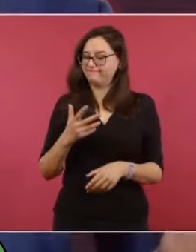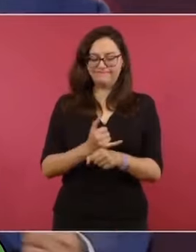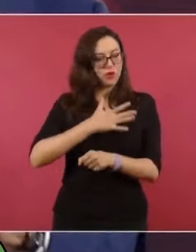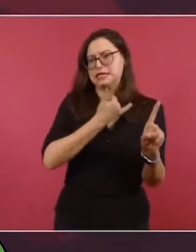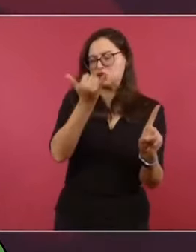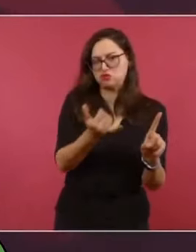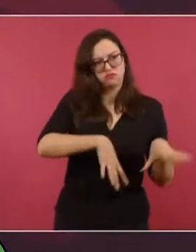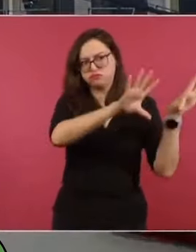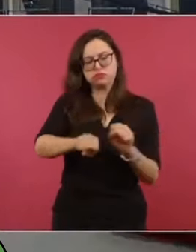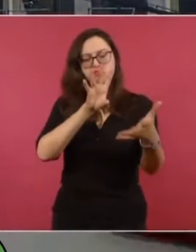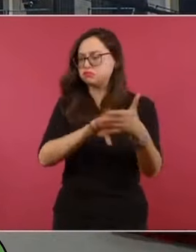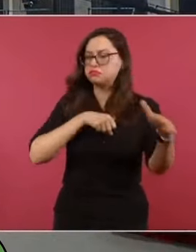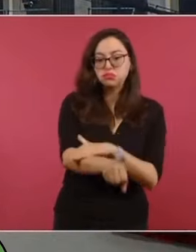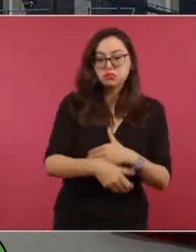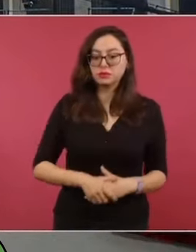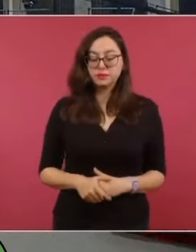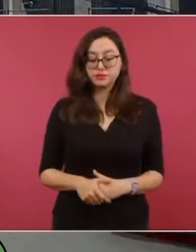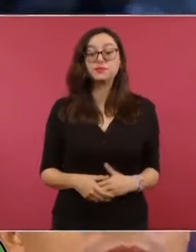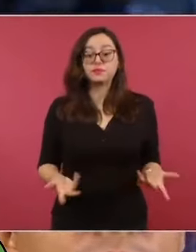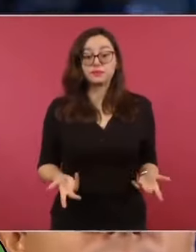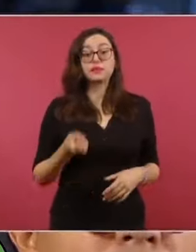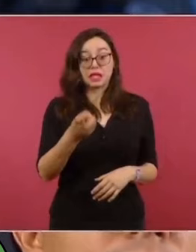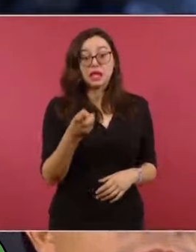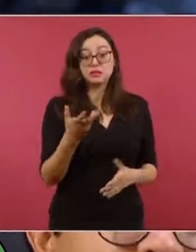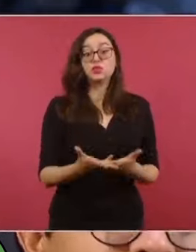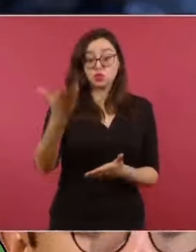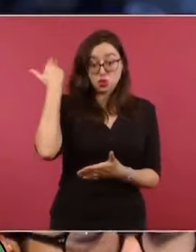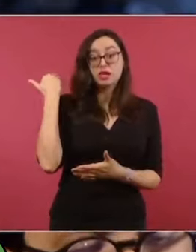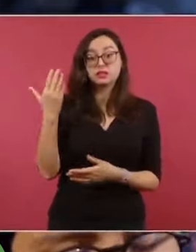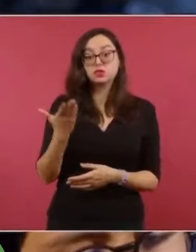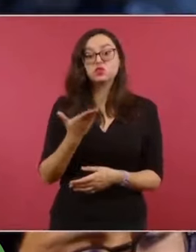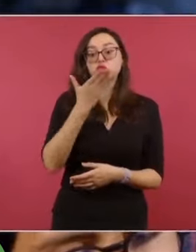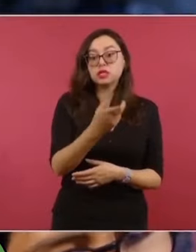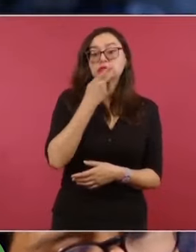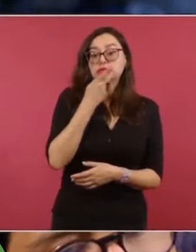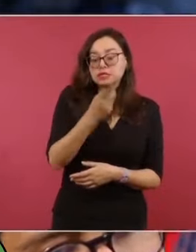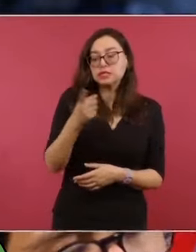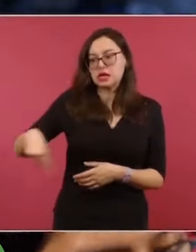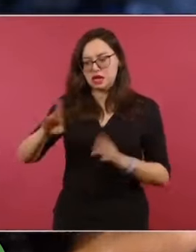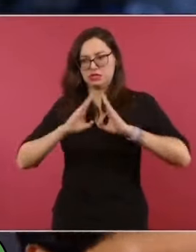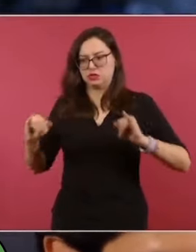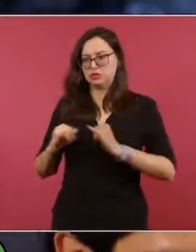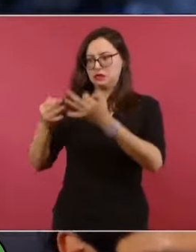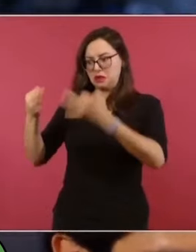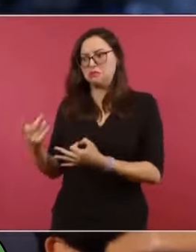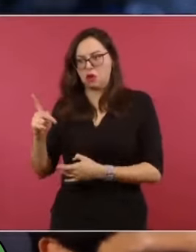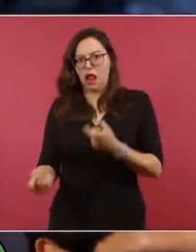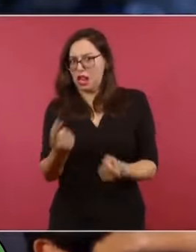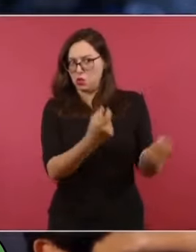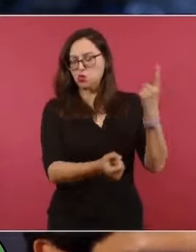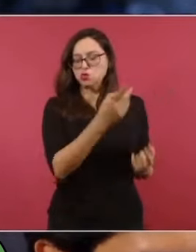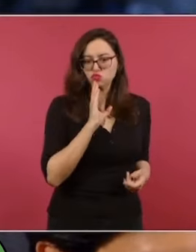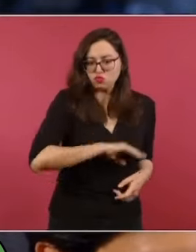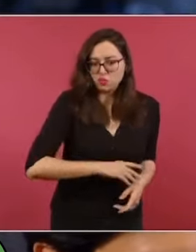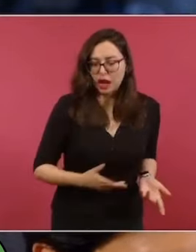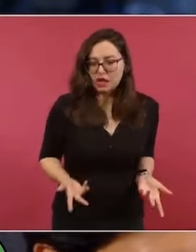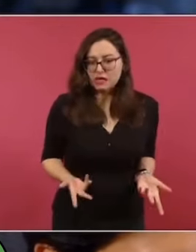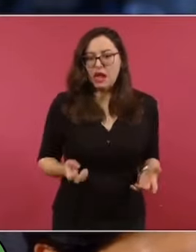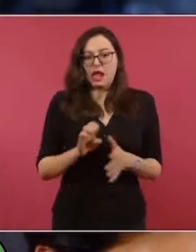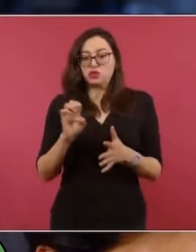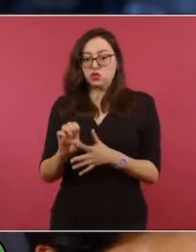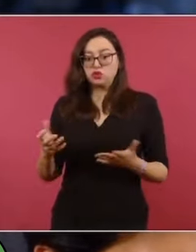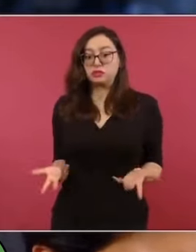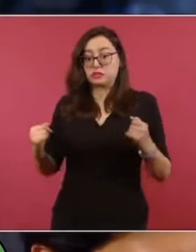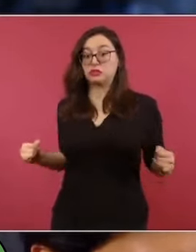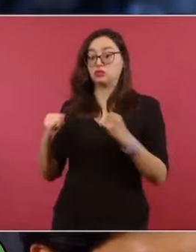No. Precisamente usted en alguna ocasión decía que se tenía que proteger o blindar al ejército por las actuaciones de algunos. Sin embargo, presidente, en esta situación, ¿qué tanto se estaría dispuesto a